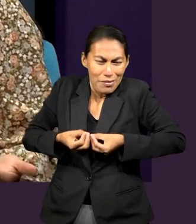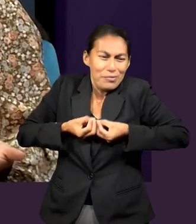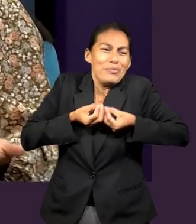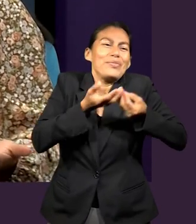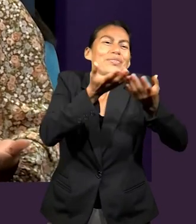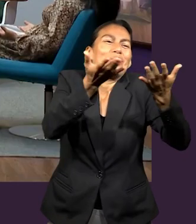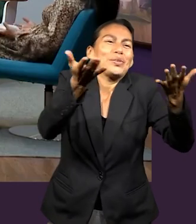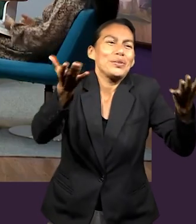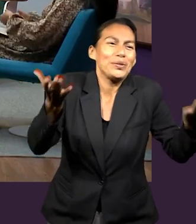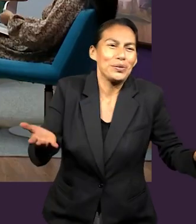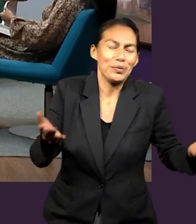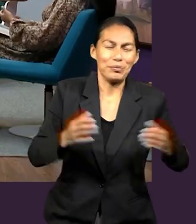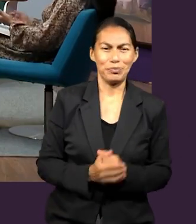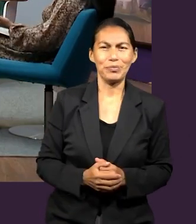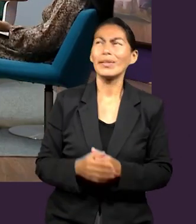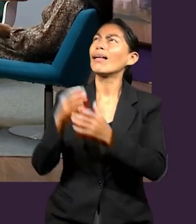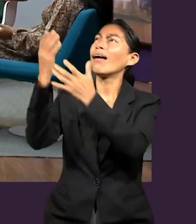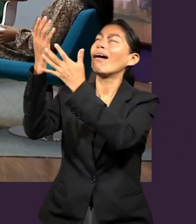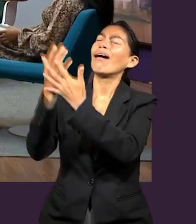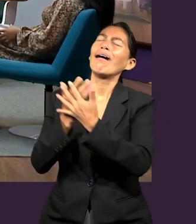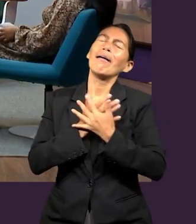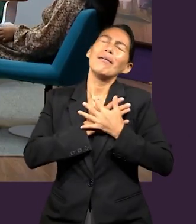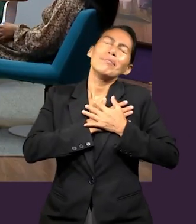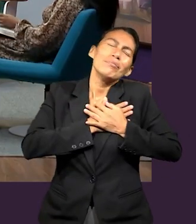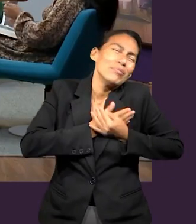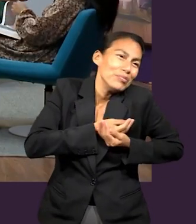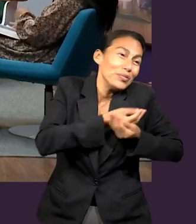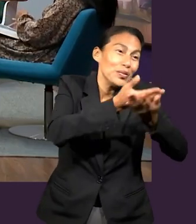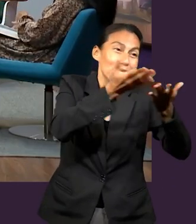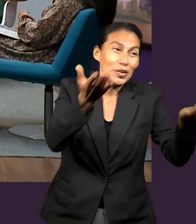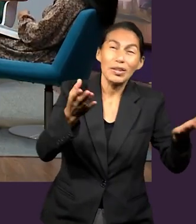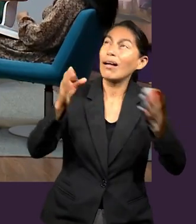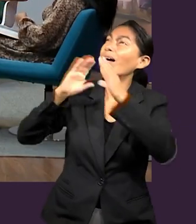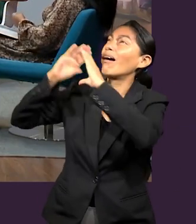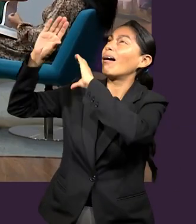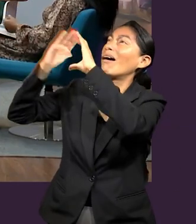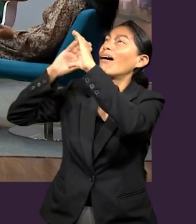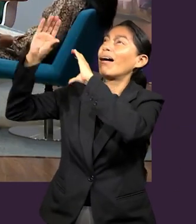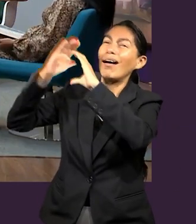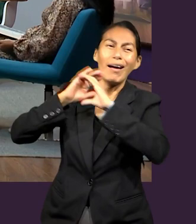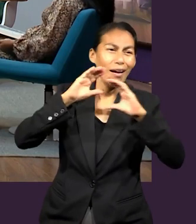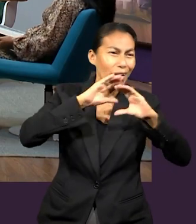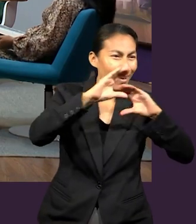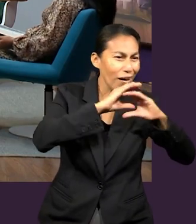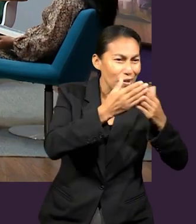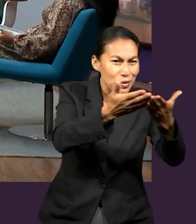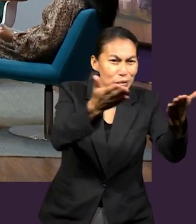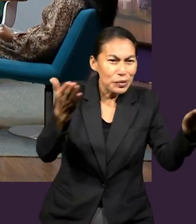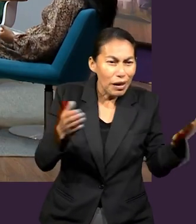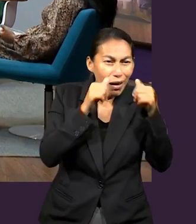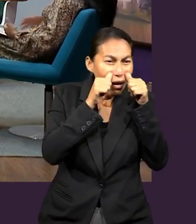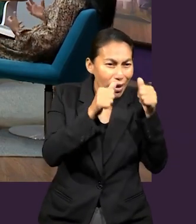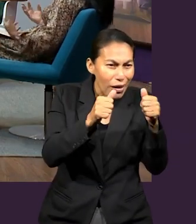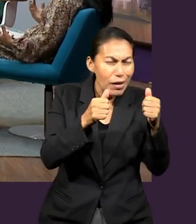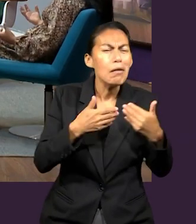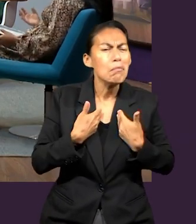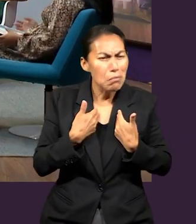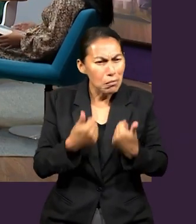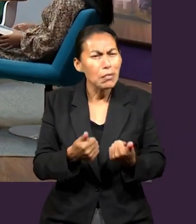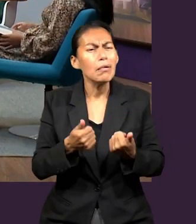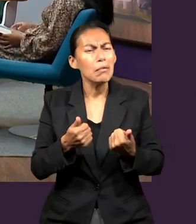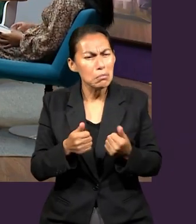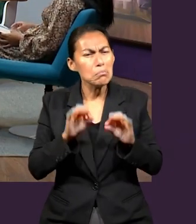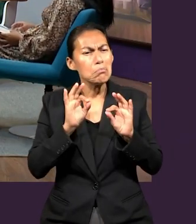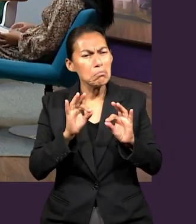obtenemos de Cristo. compartirla con el resto de las personas en base a amor, a empatía, a comunicación, a aprender a